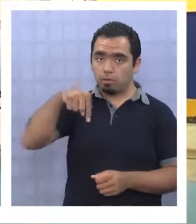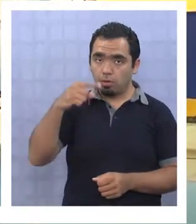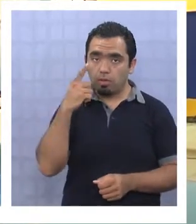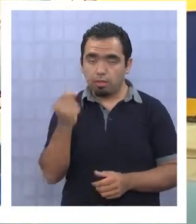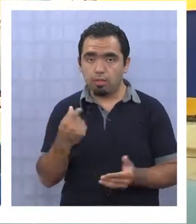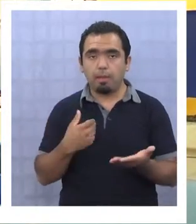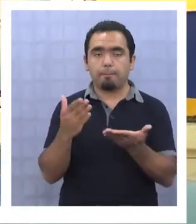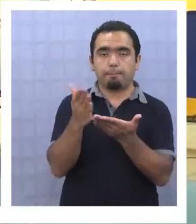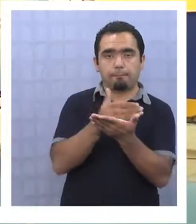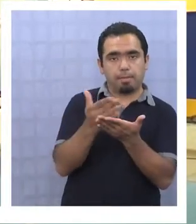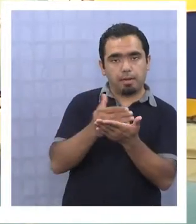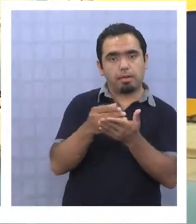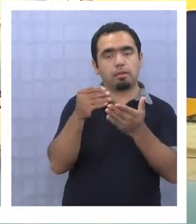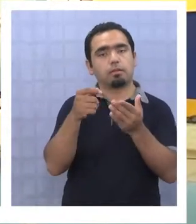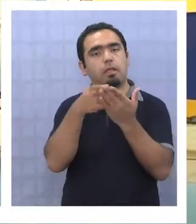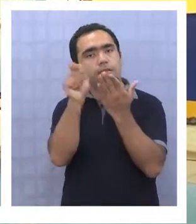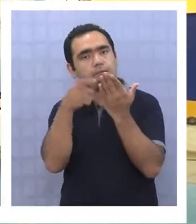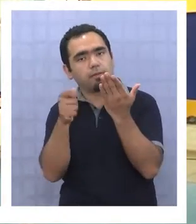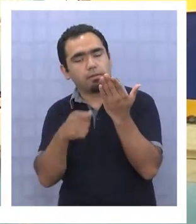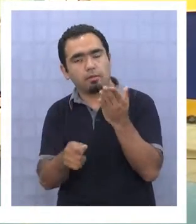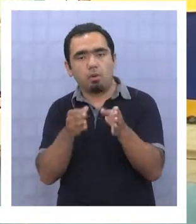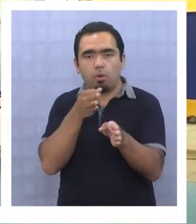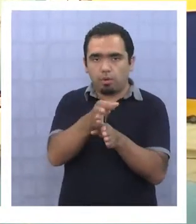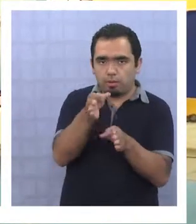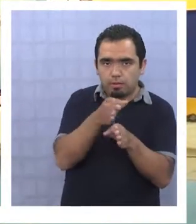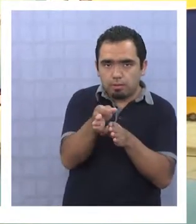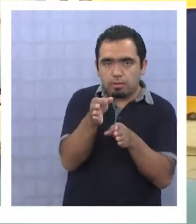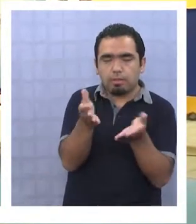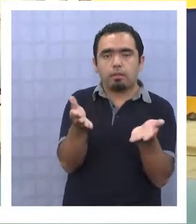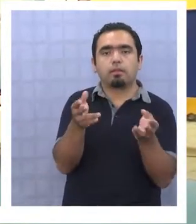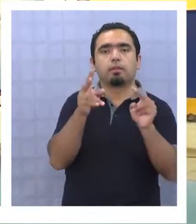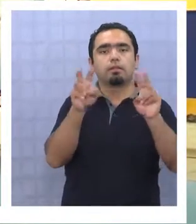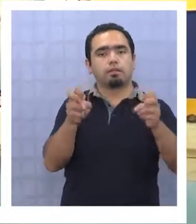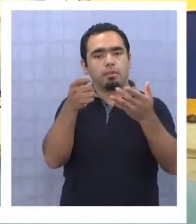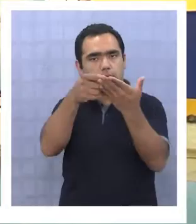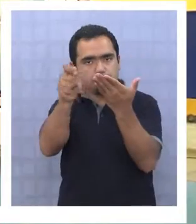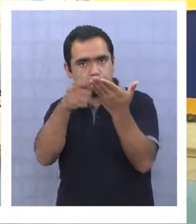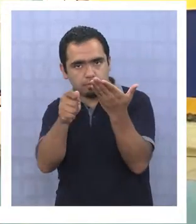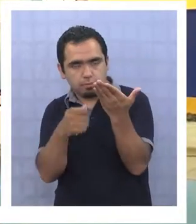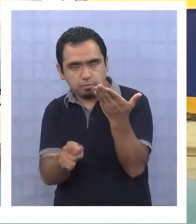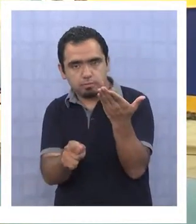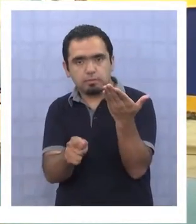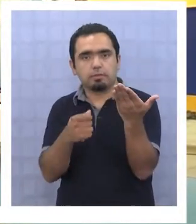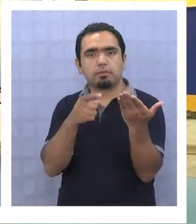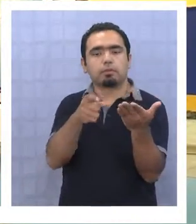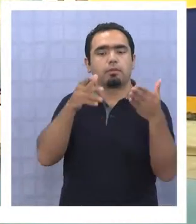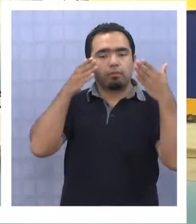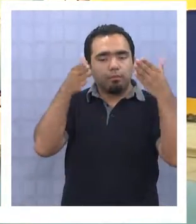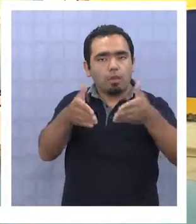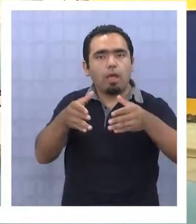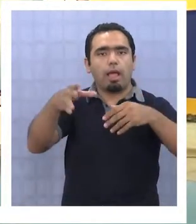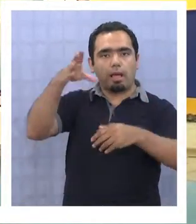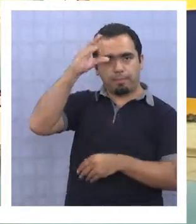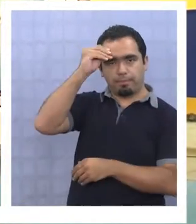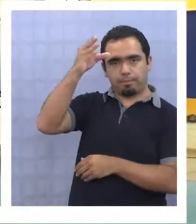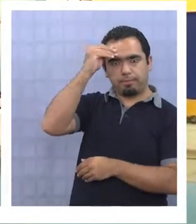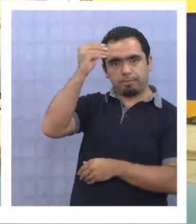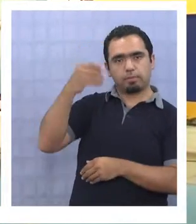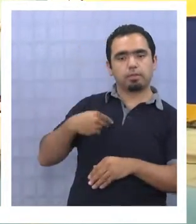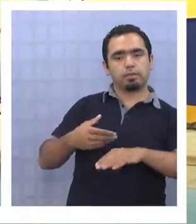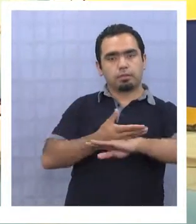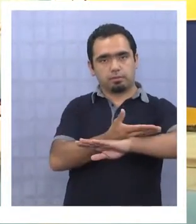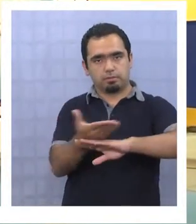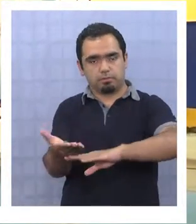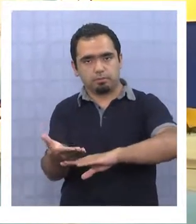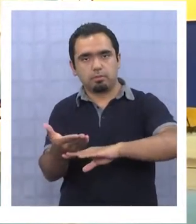un plan de evaluaciones que permita ajustar y orientar la evaluación efectivamente a los aprendizajes, que sea una herramienta al servicio